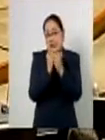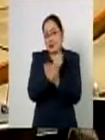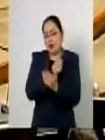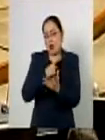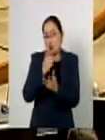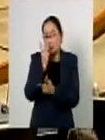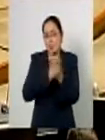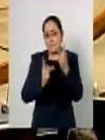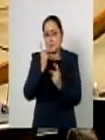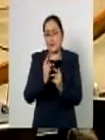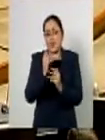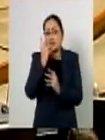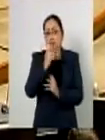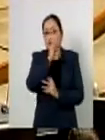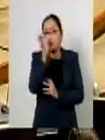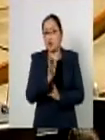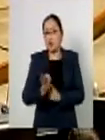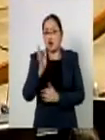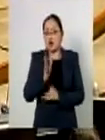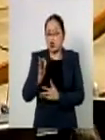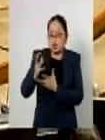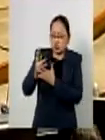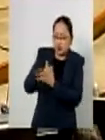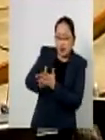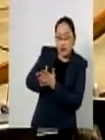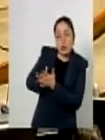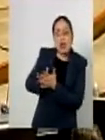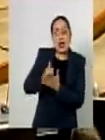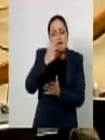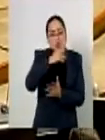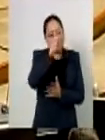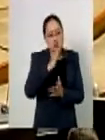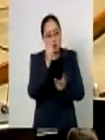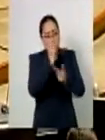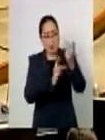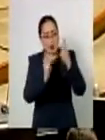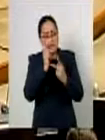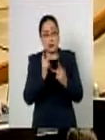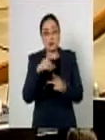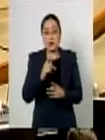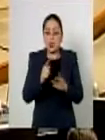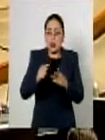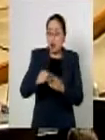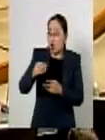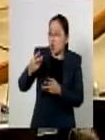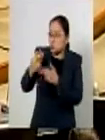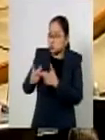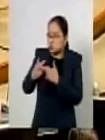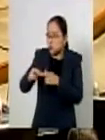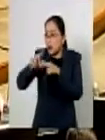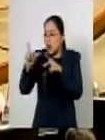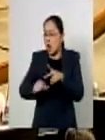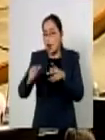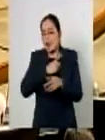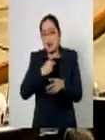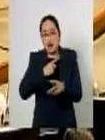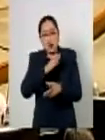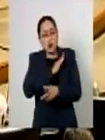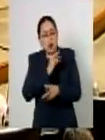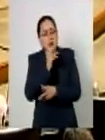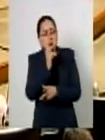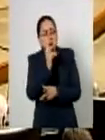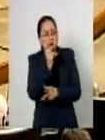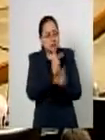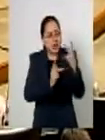hasta de 5% de los ingresos de libre disposición mientras que al resto de las entidades con endeudamiento sostenible se